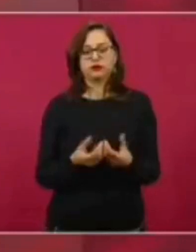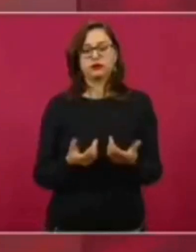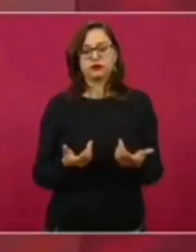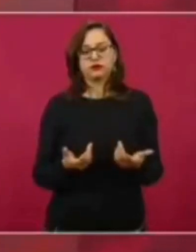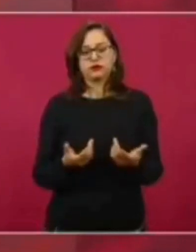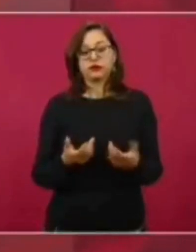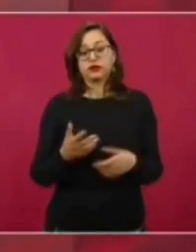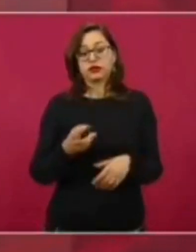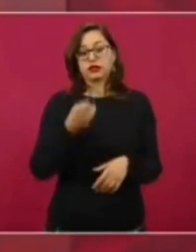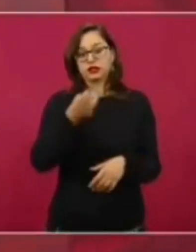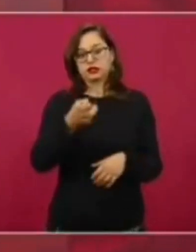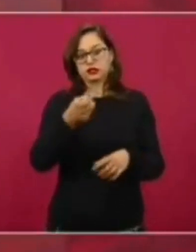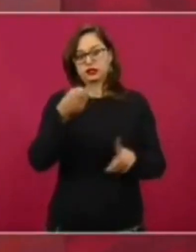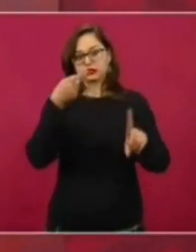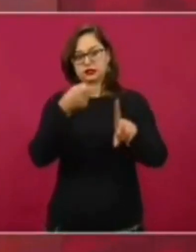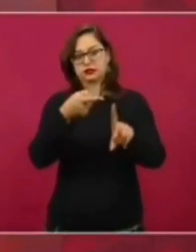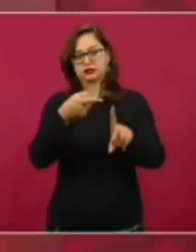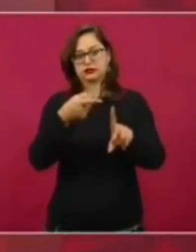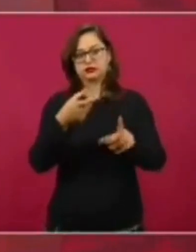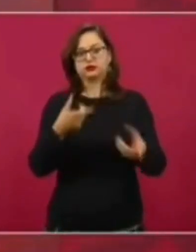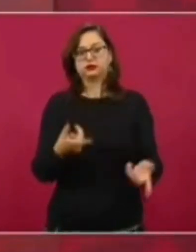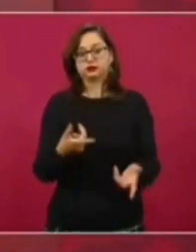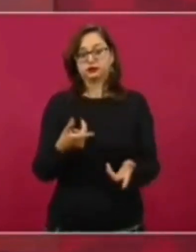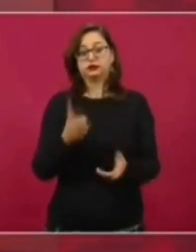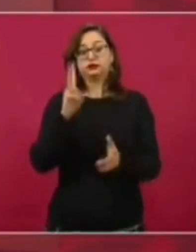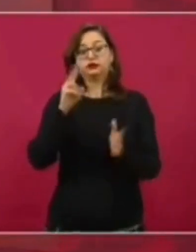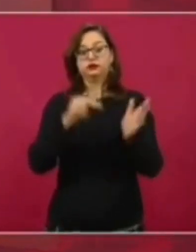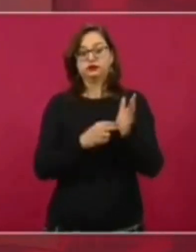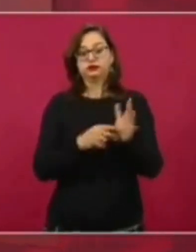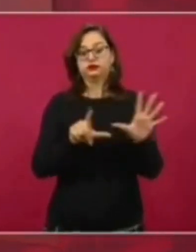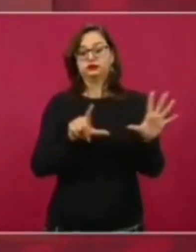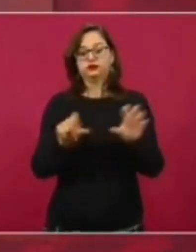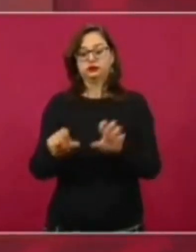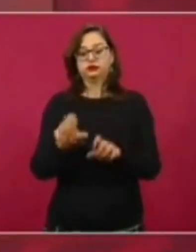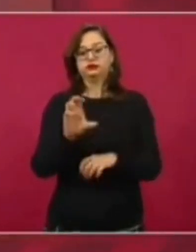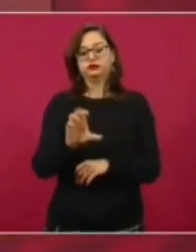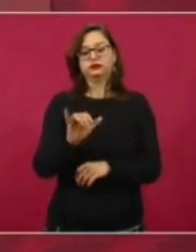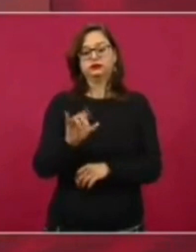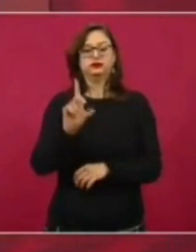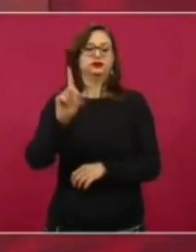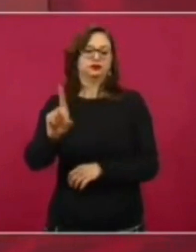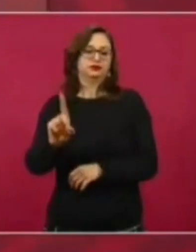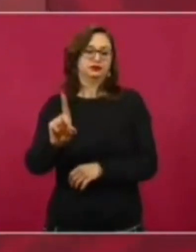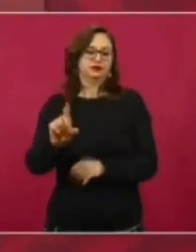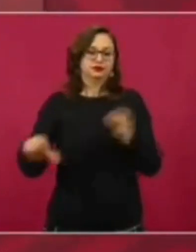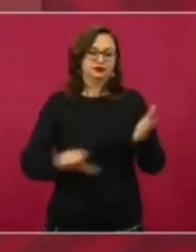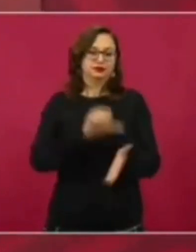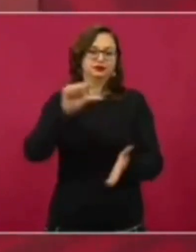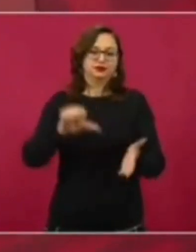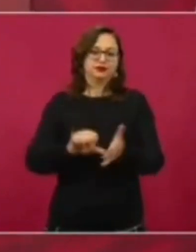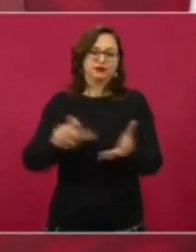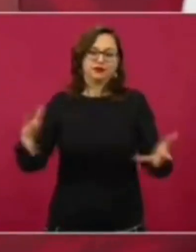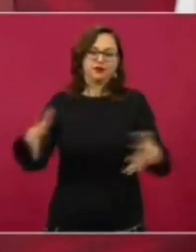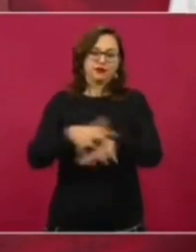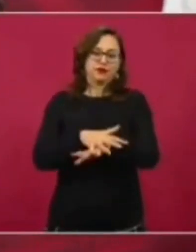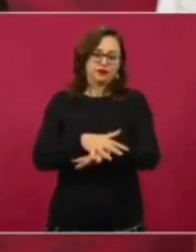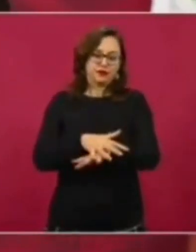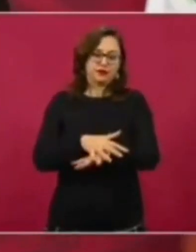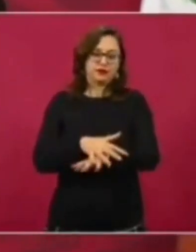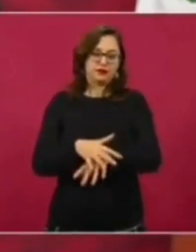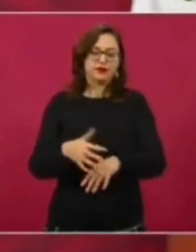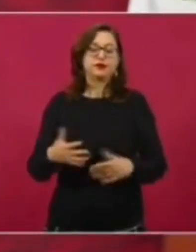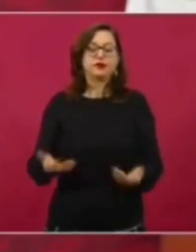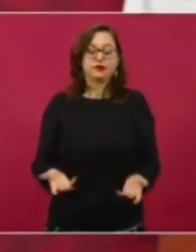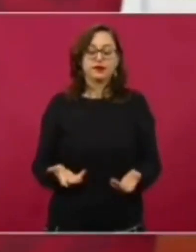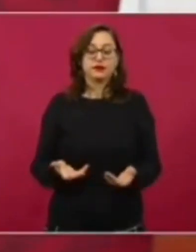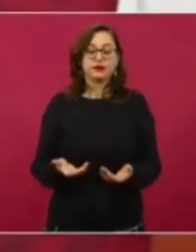para tener dos mil 700 centros integradores de programas de bienestar. Bueno,